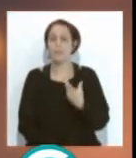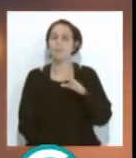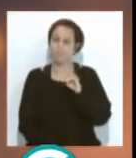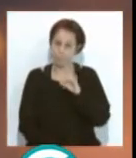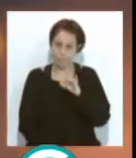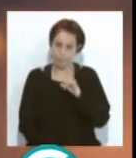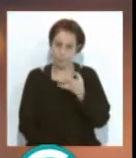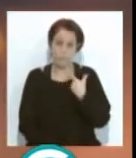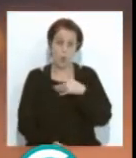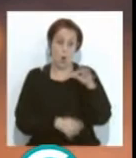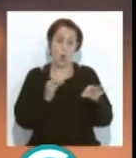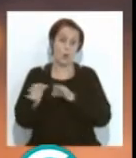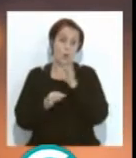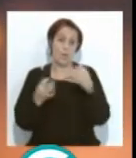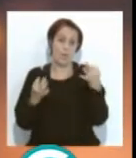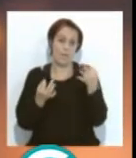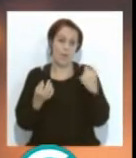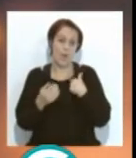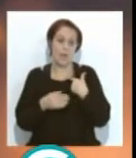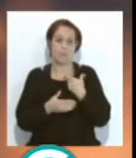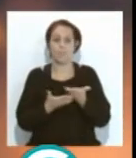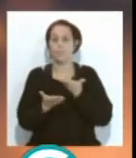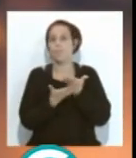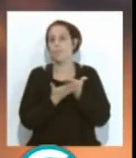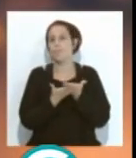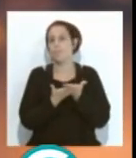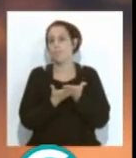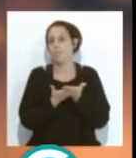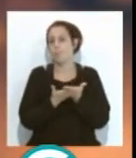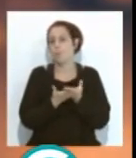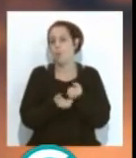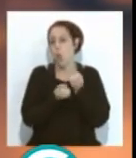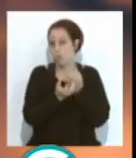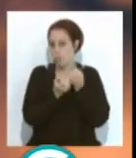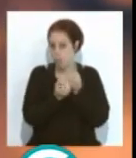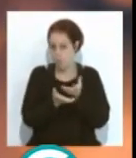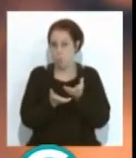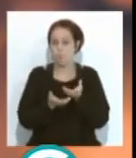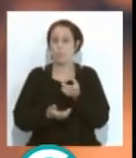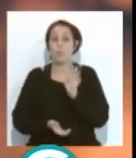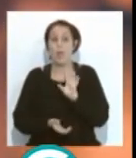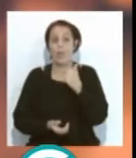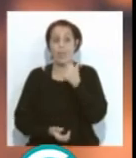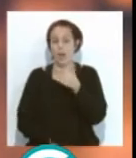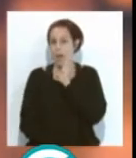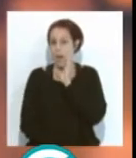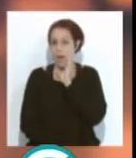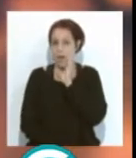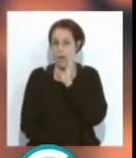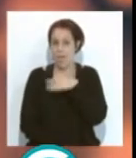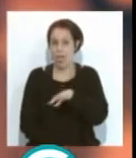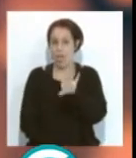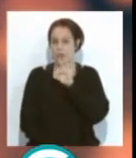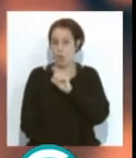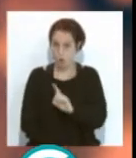Sí, el órgano debe ser, creo yo, consultivo, pero lo que decía, que no tomen